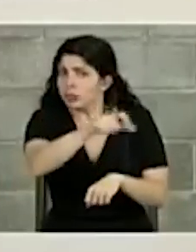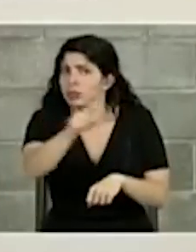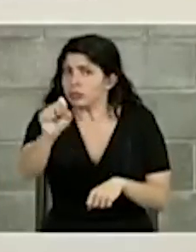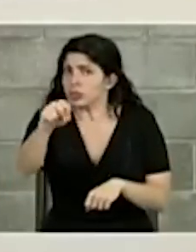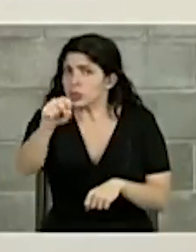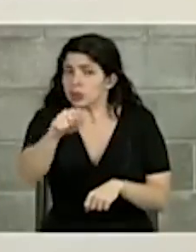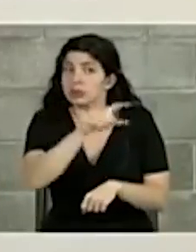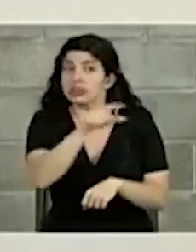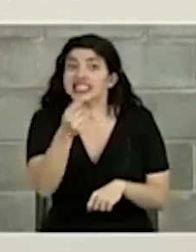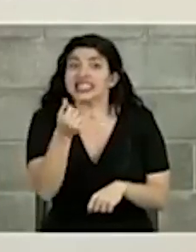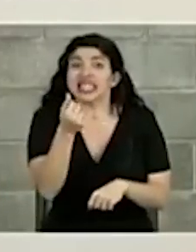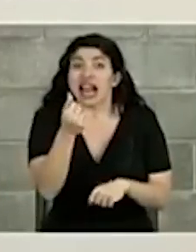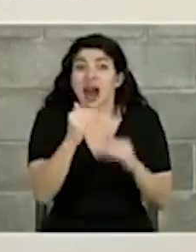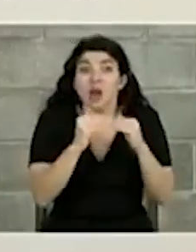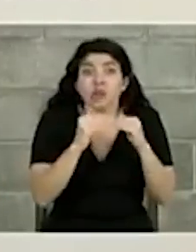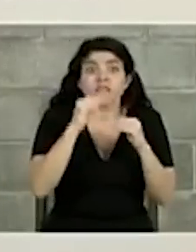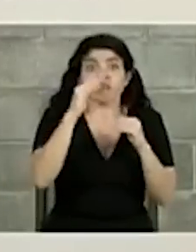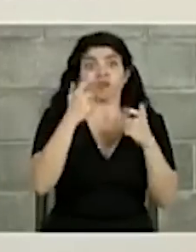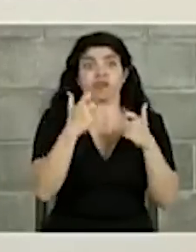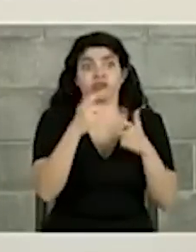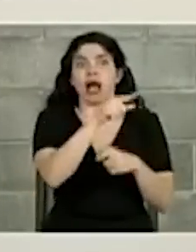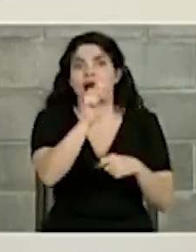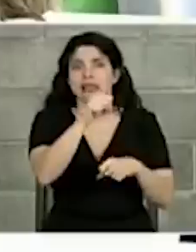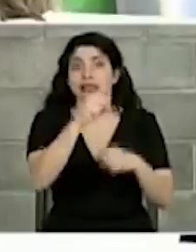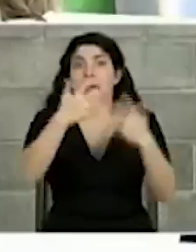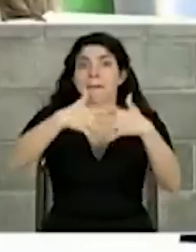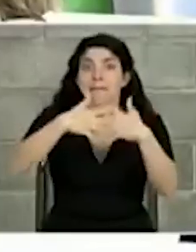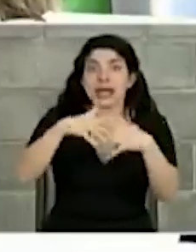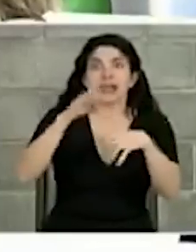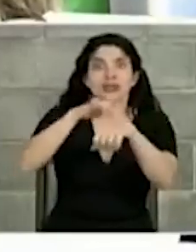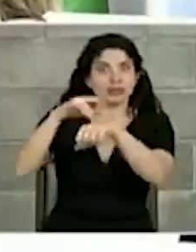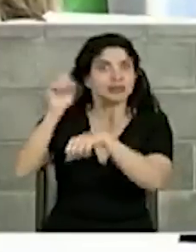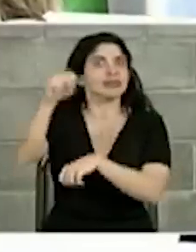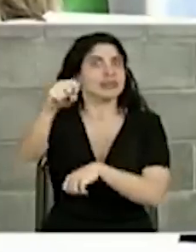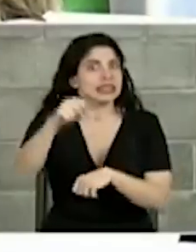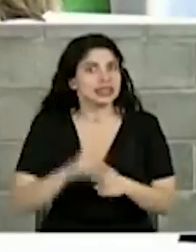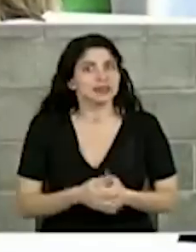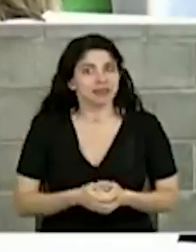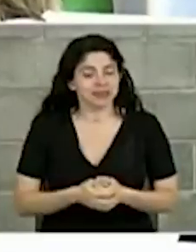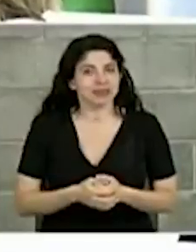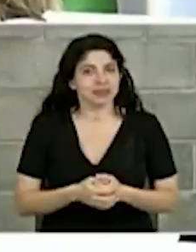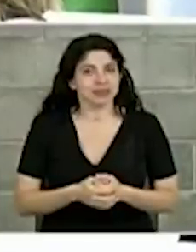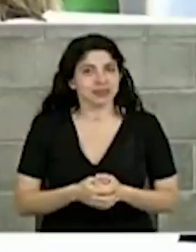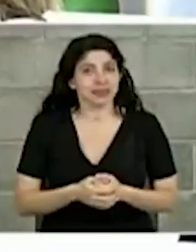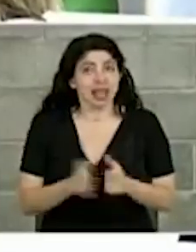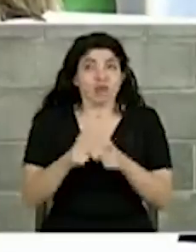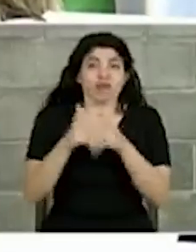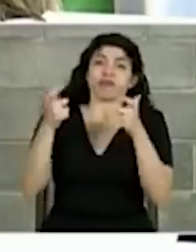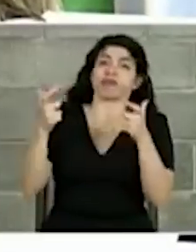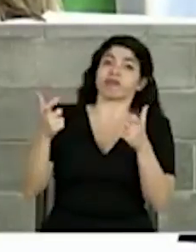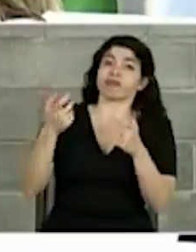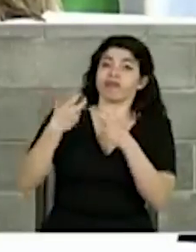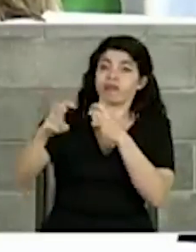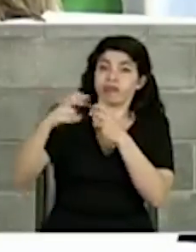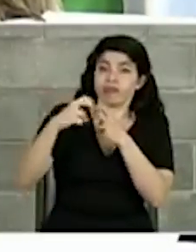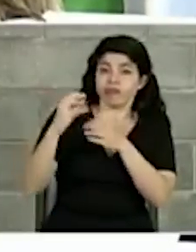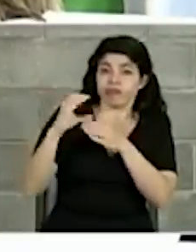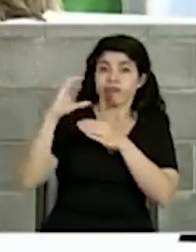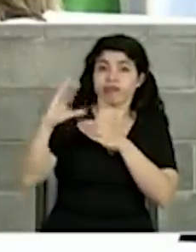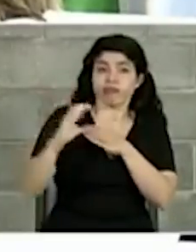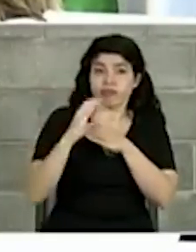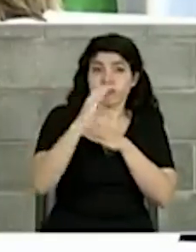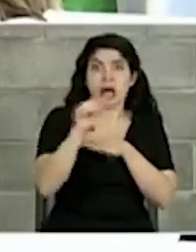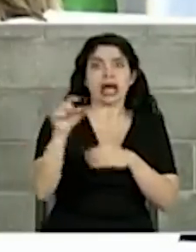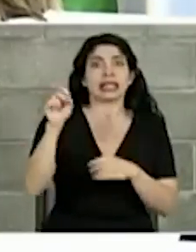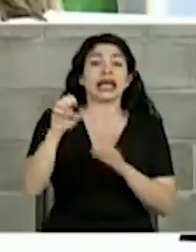a los que tienen salarios superiores sí a las empresas sí a las grandes transacciones como lo hemos